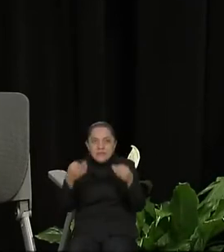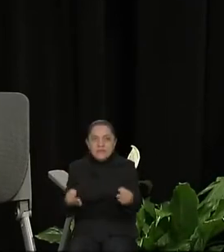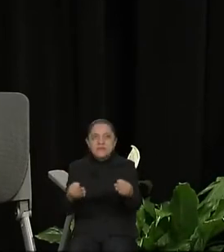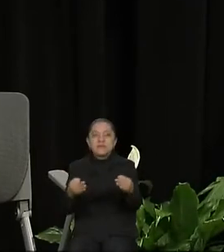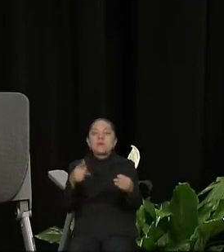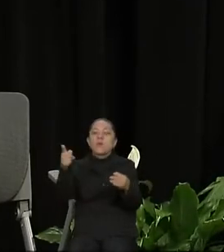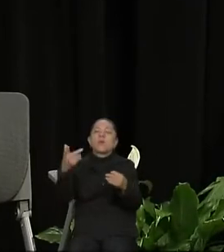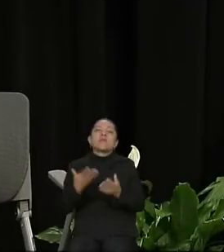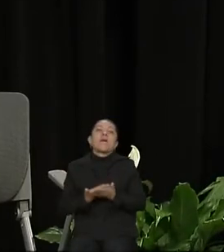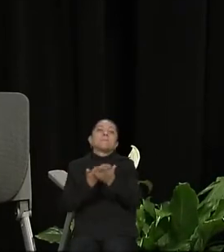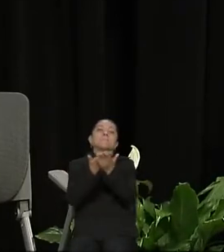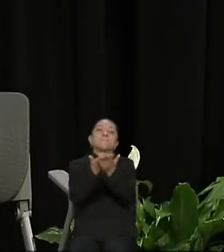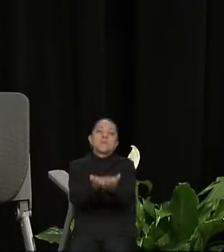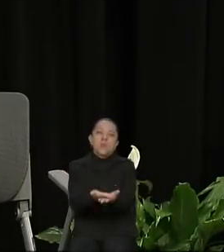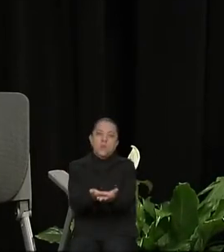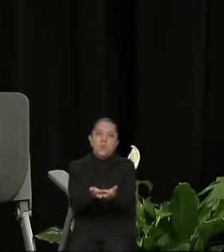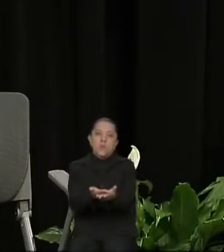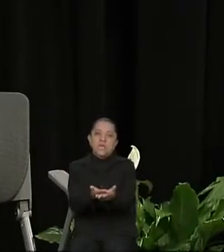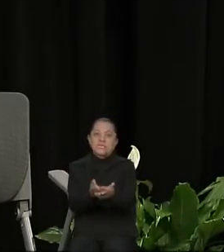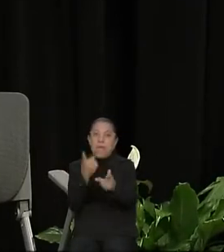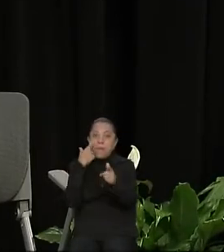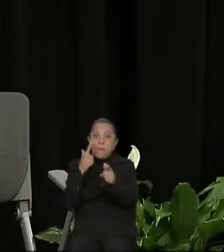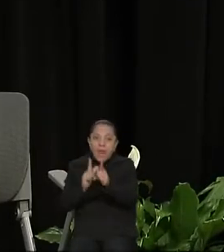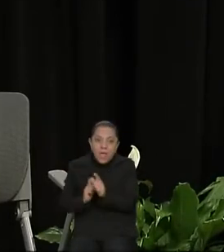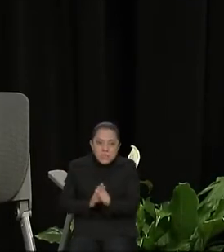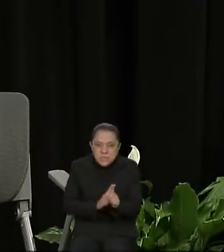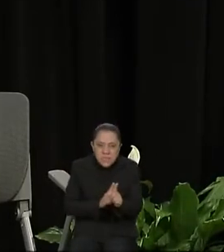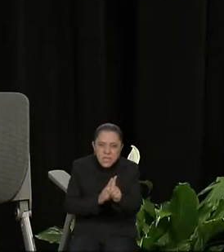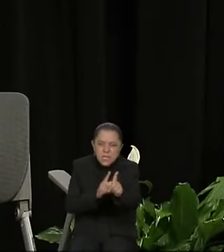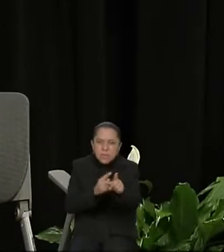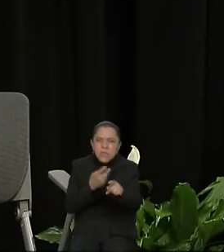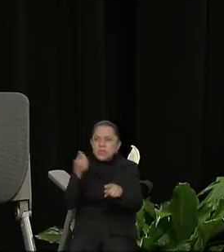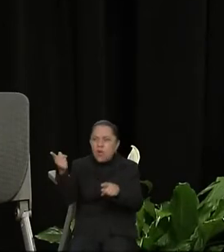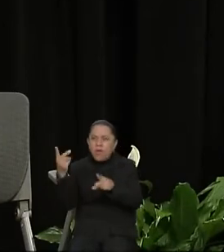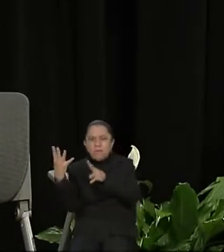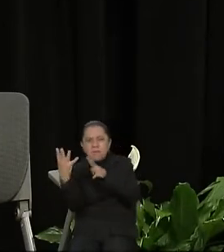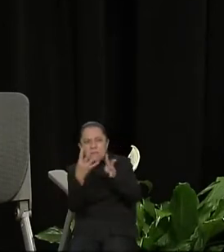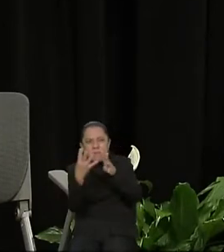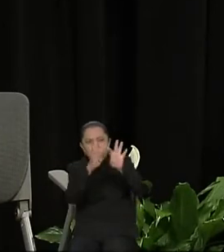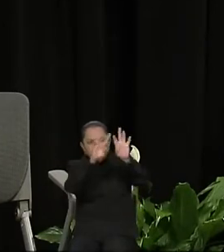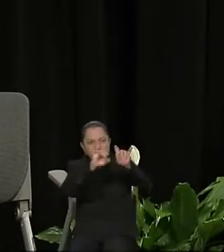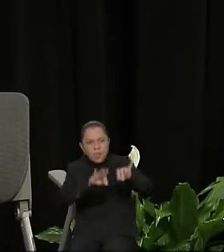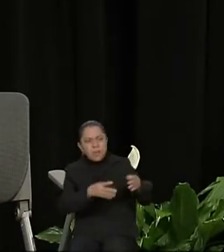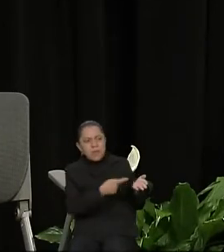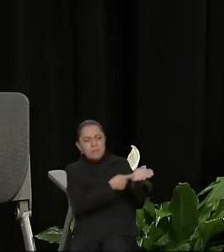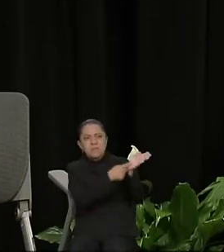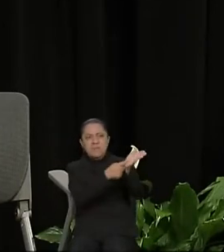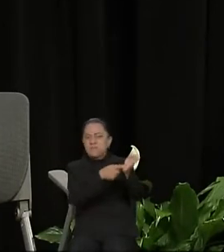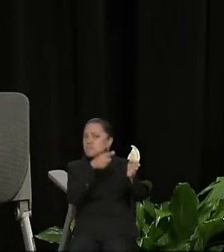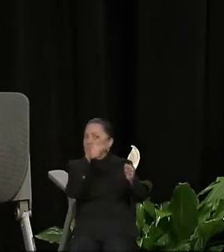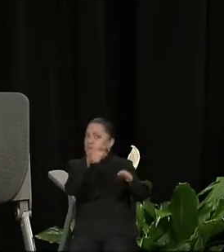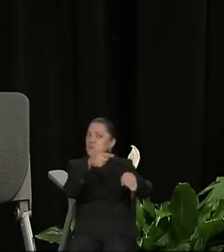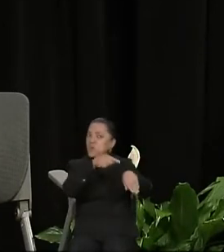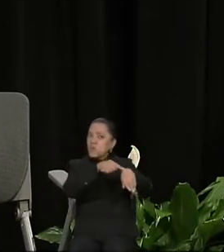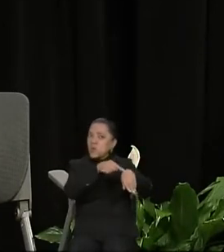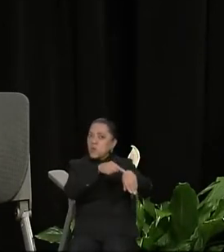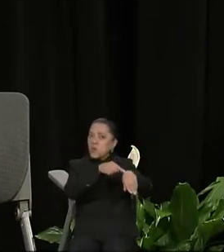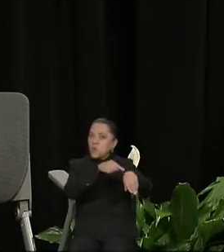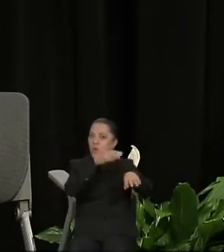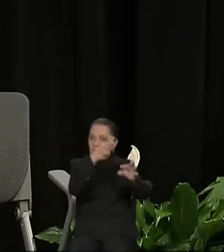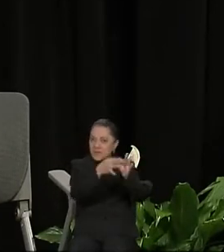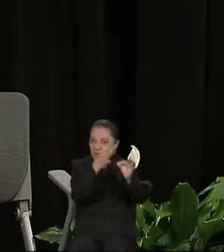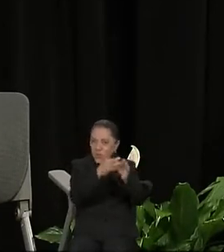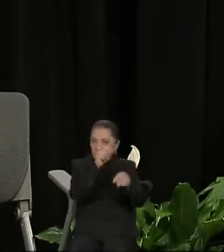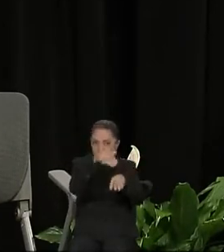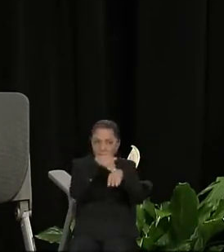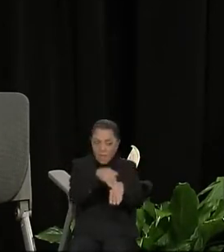para dar un seguimiento y que las recomendaciones tengan mucho más peso, ¿verdad?, para que realmente haya una legítima defensa de los derechos